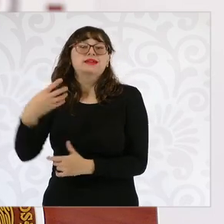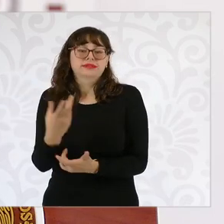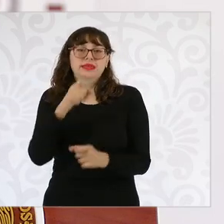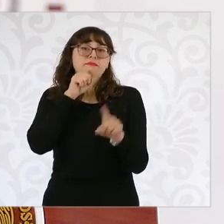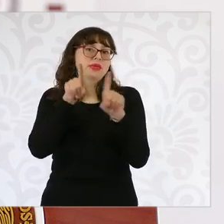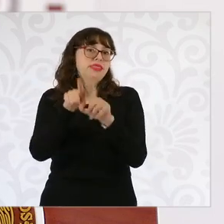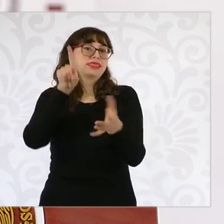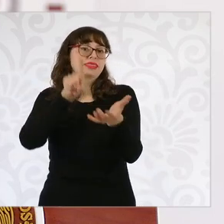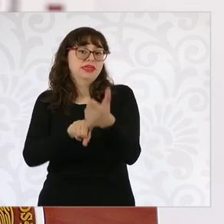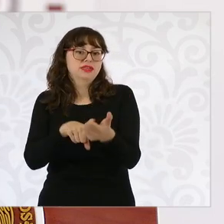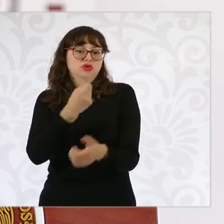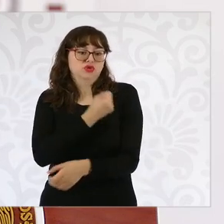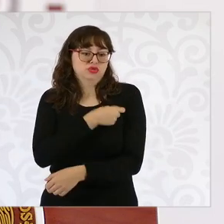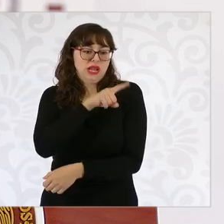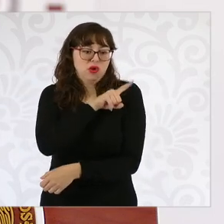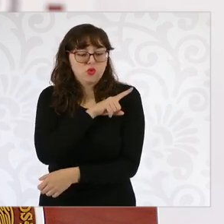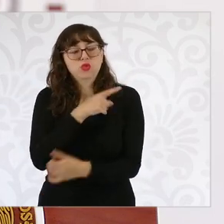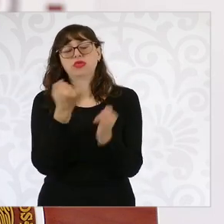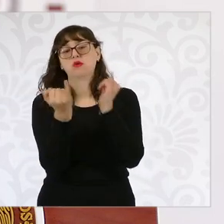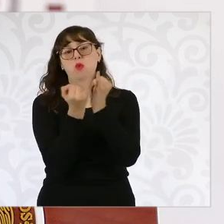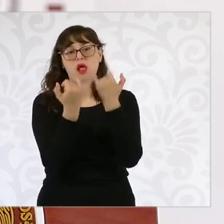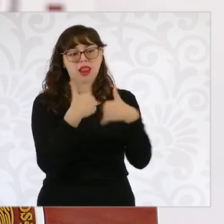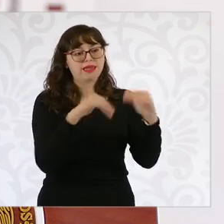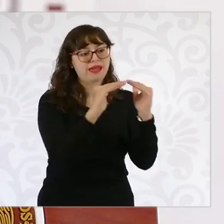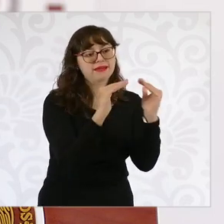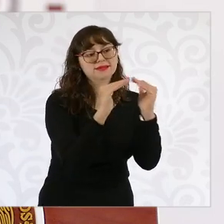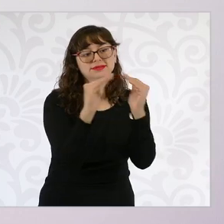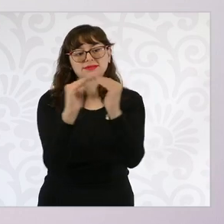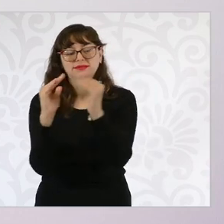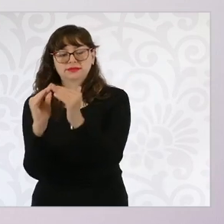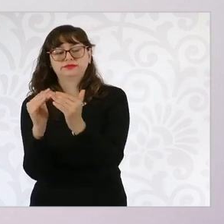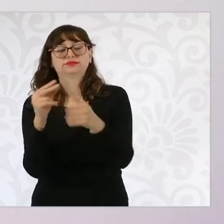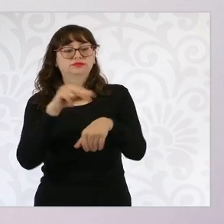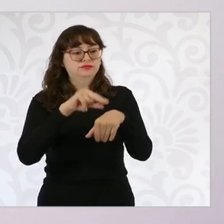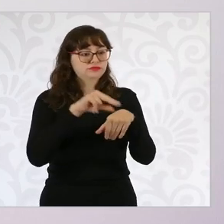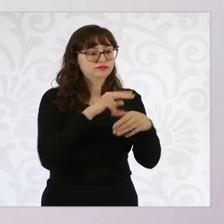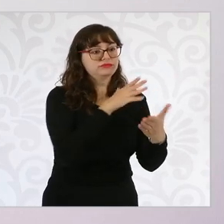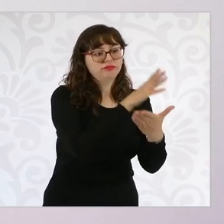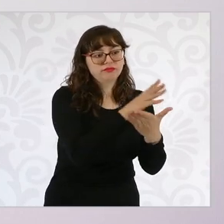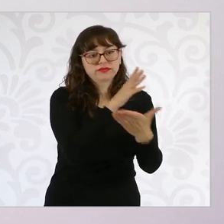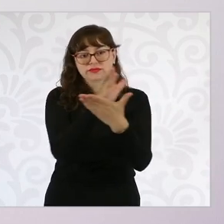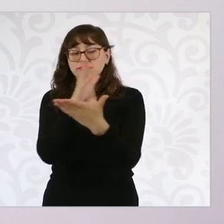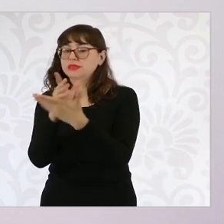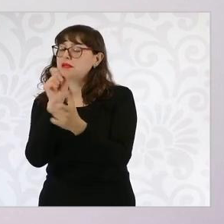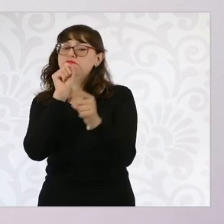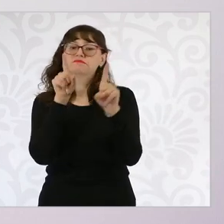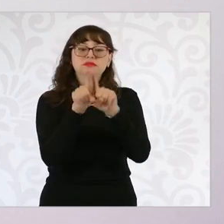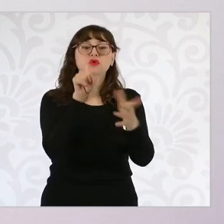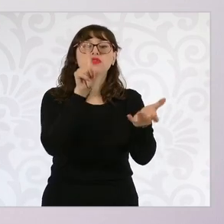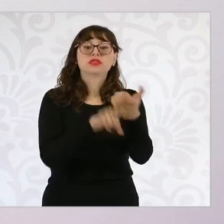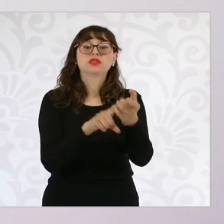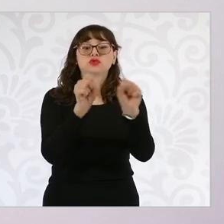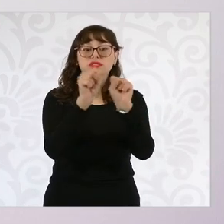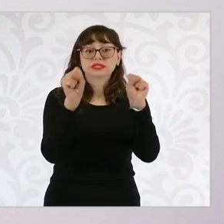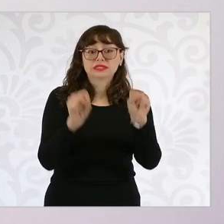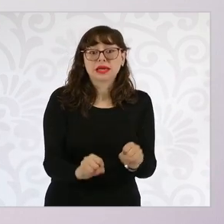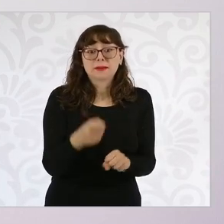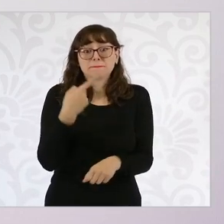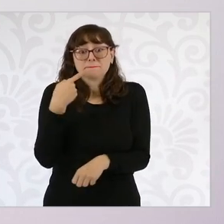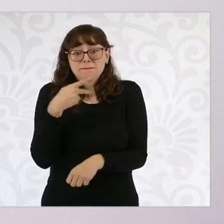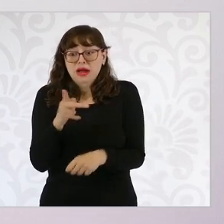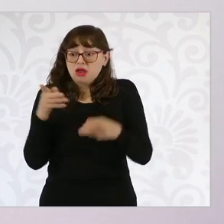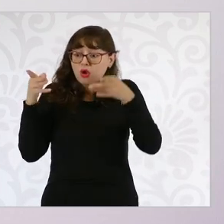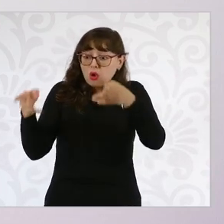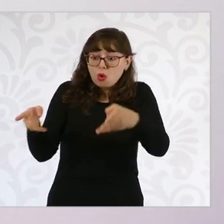El salud casa por casa también es parte de un sistema de cuidados, pero el apoyo a las mujeres